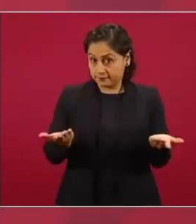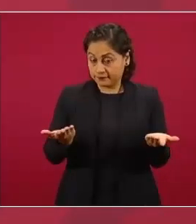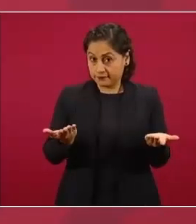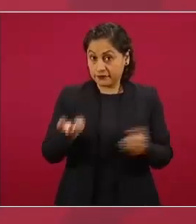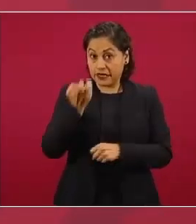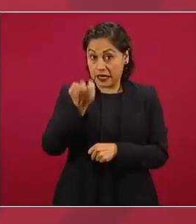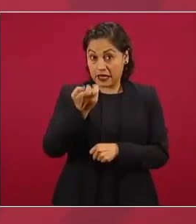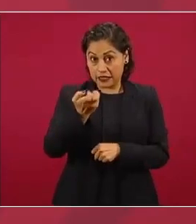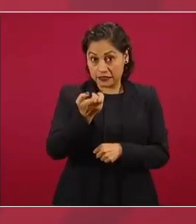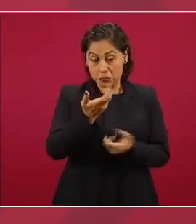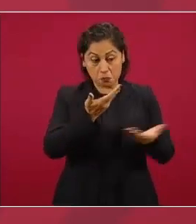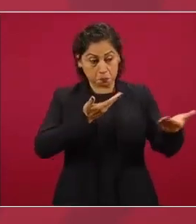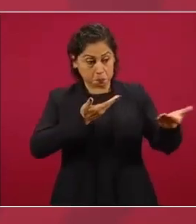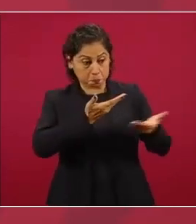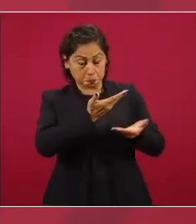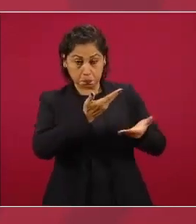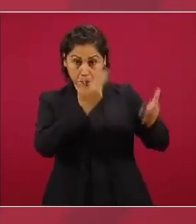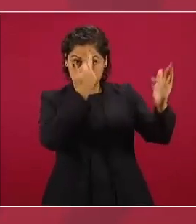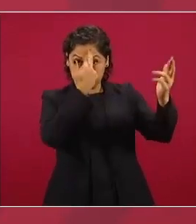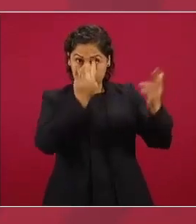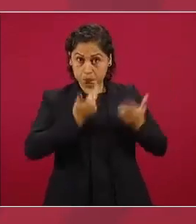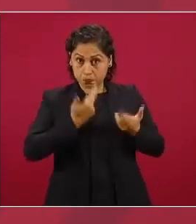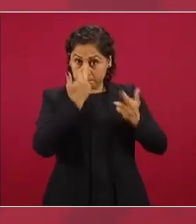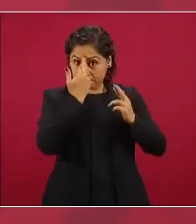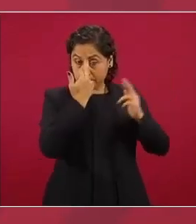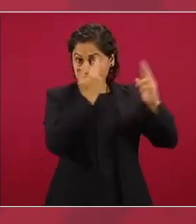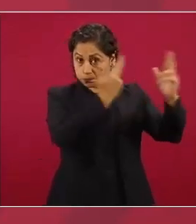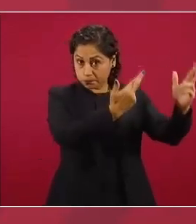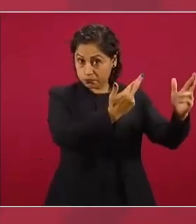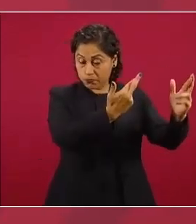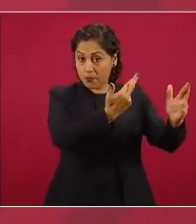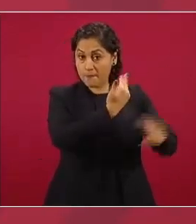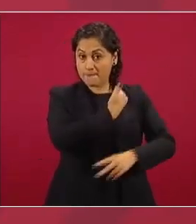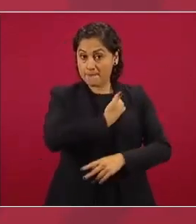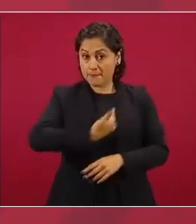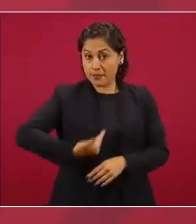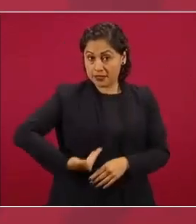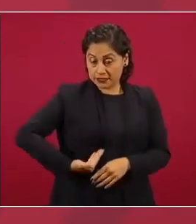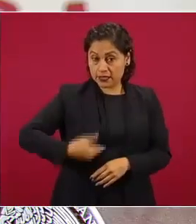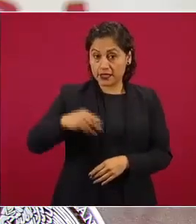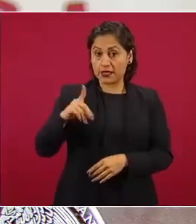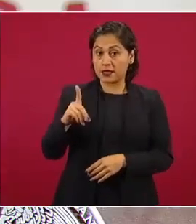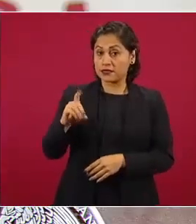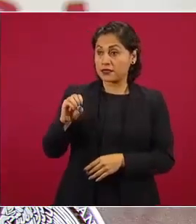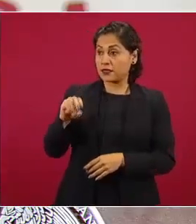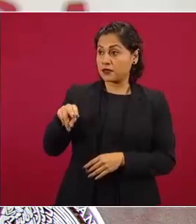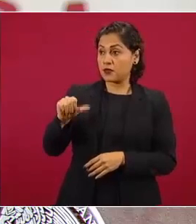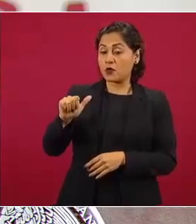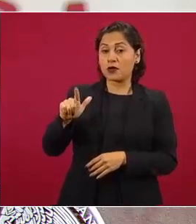con el presidente Donald Trump y su gobierno